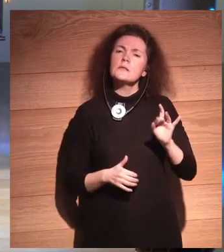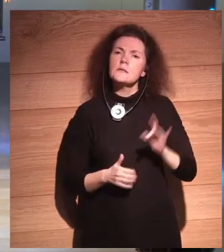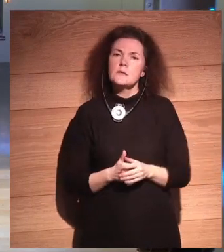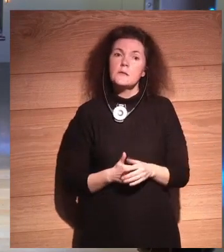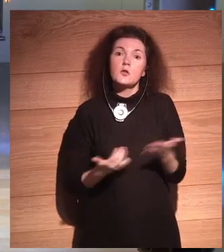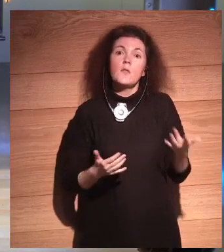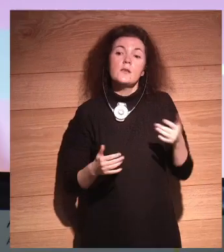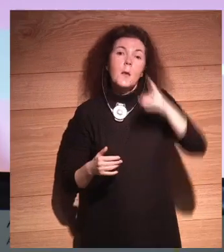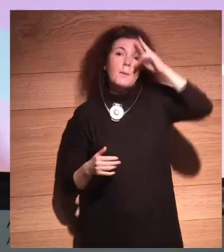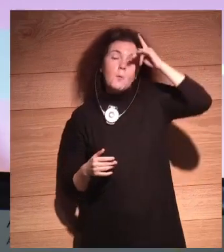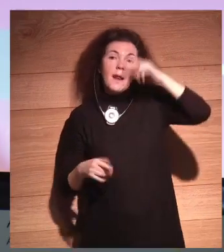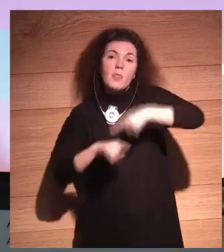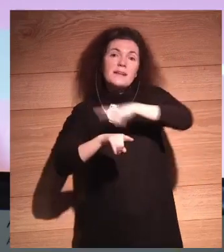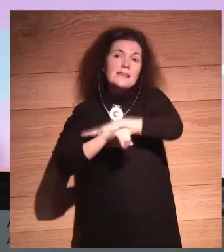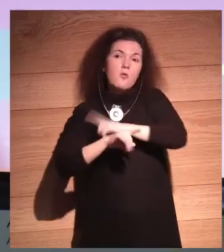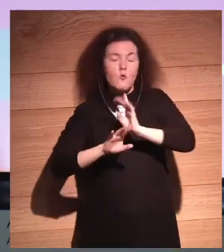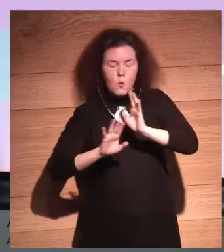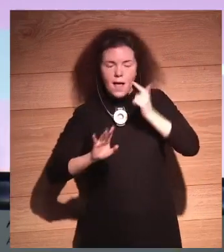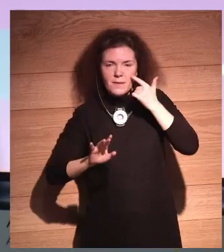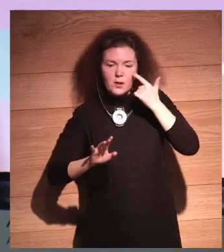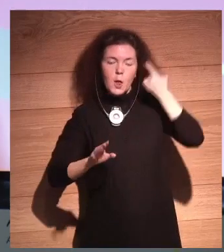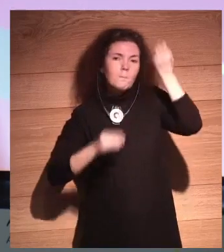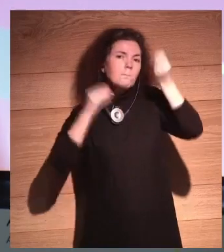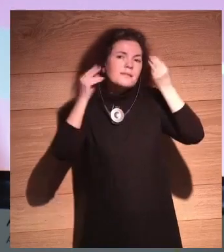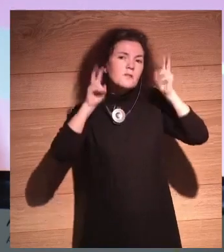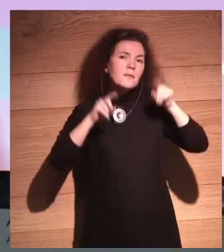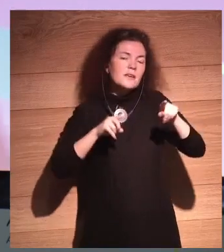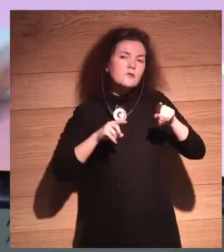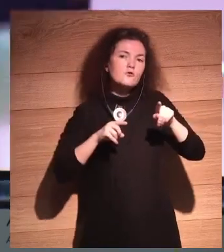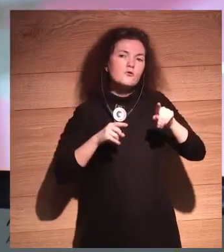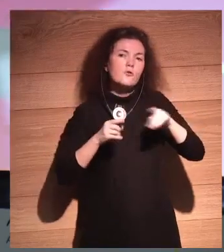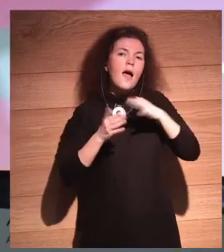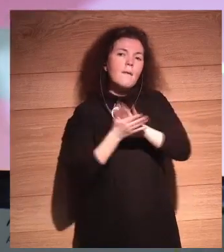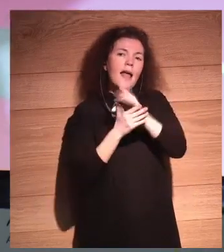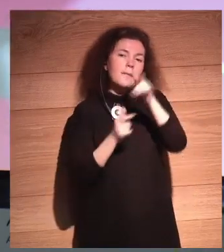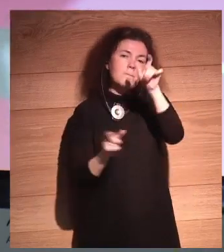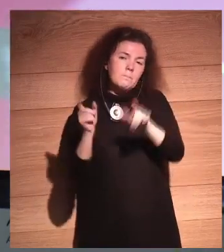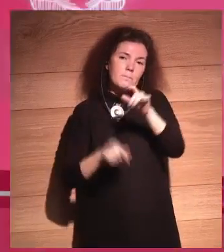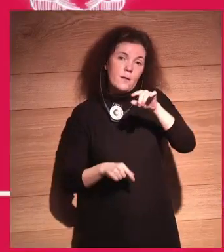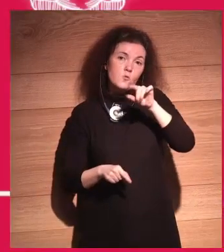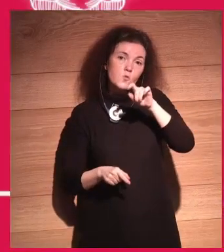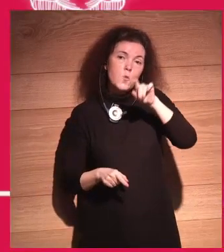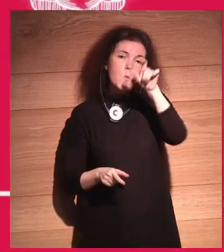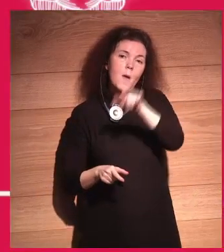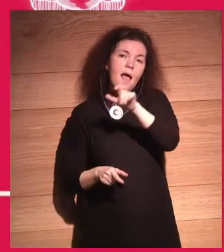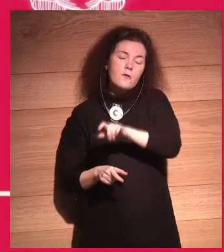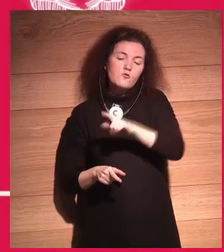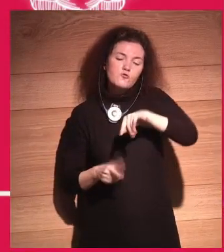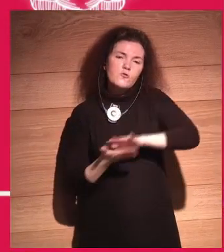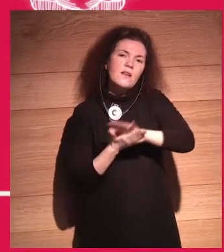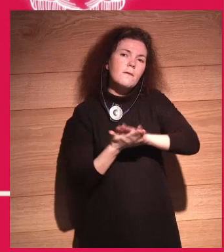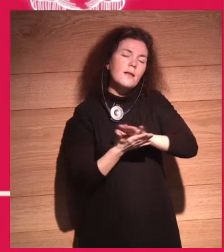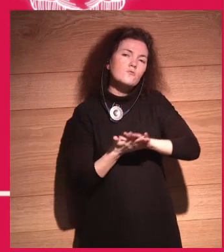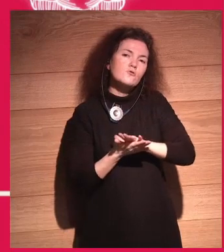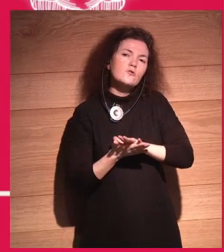Así que antes de preocuparos demasiado, cuando pensamos en esto en términos humanos, esto no es, cuando nosotros hablamos,